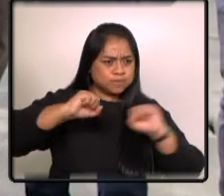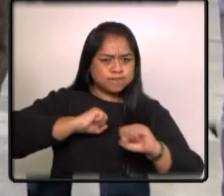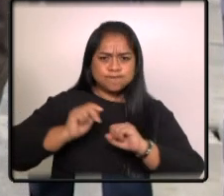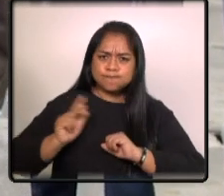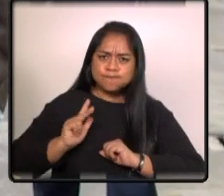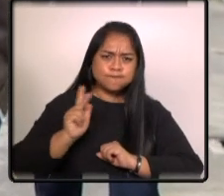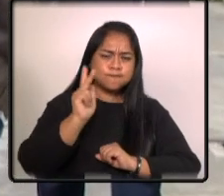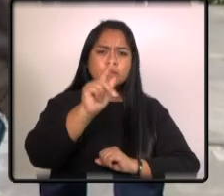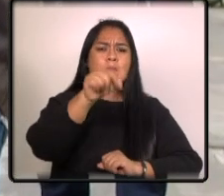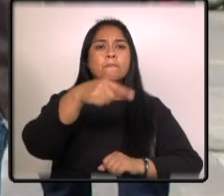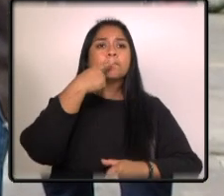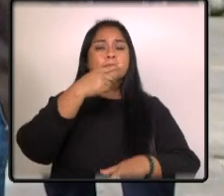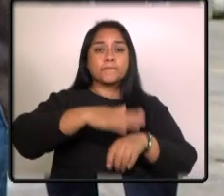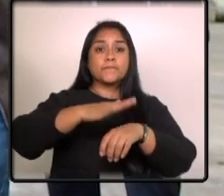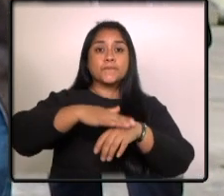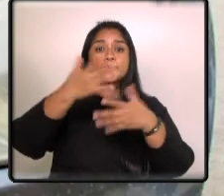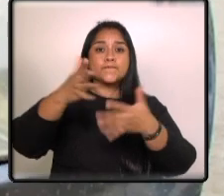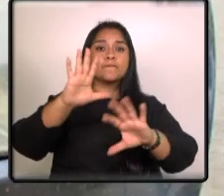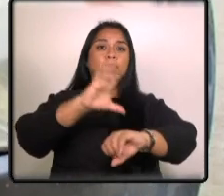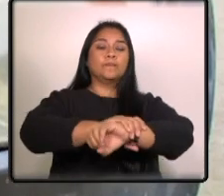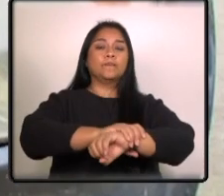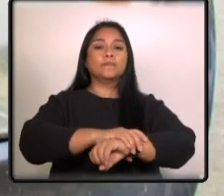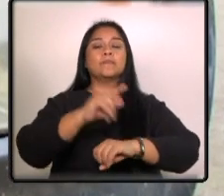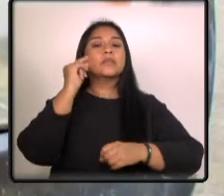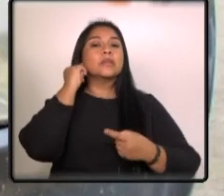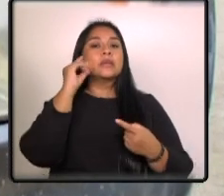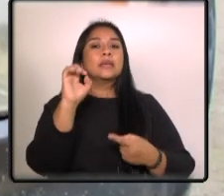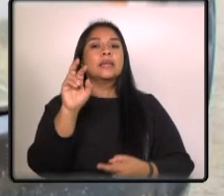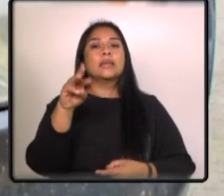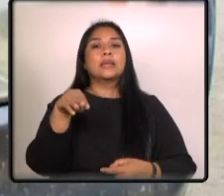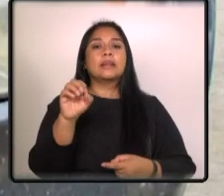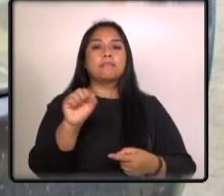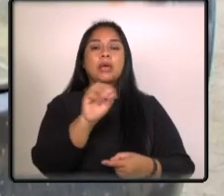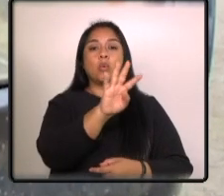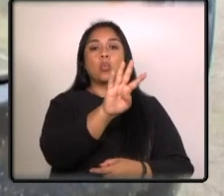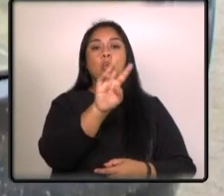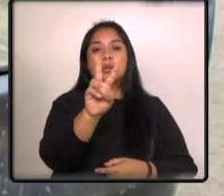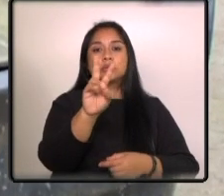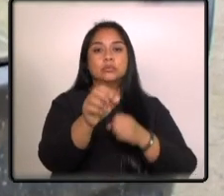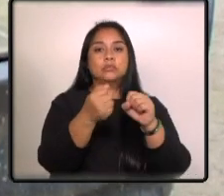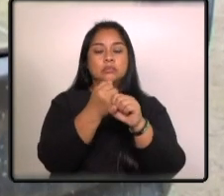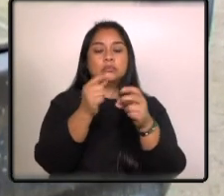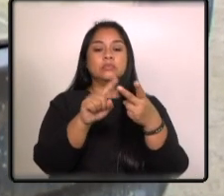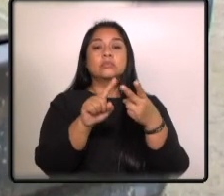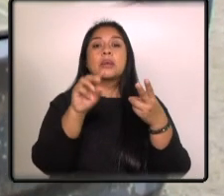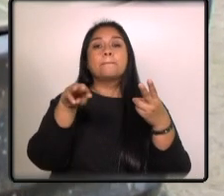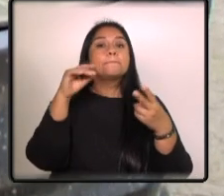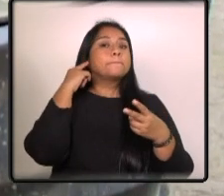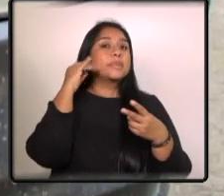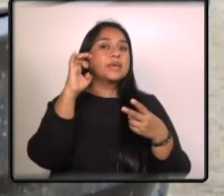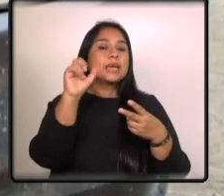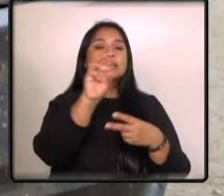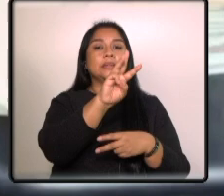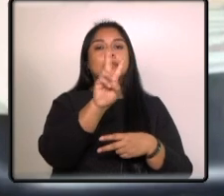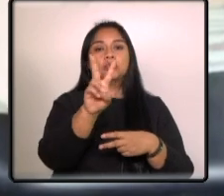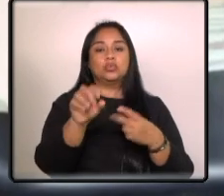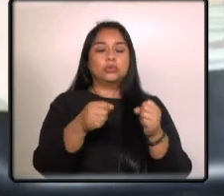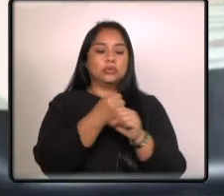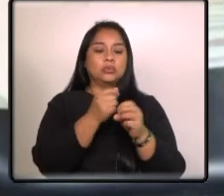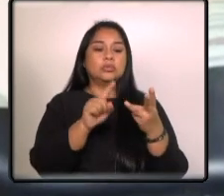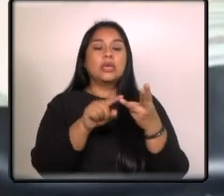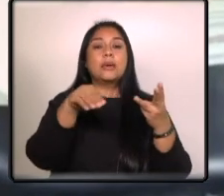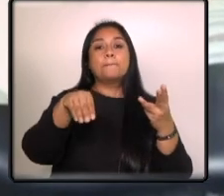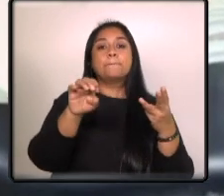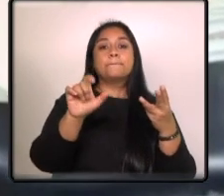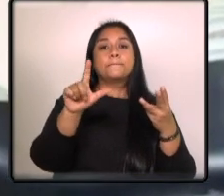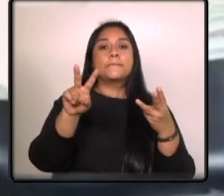de los agentes policiales permitió la captura de germán de 42 años miguel de 32 años y melvin de 35 años